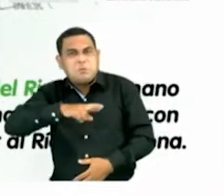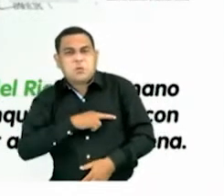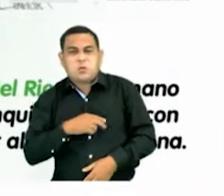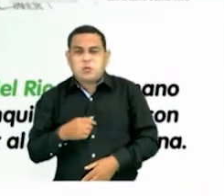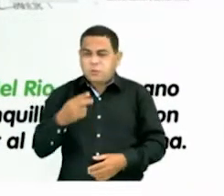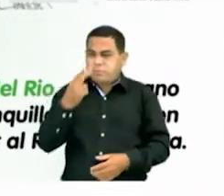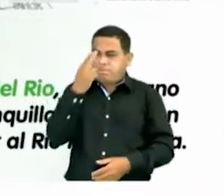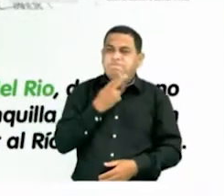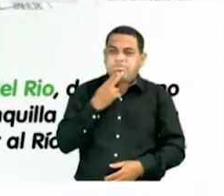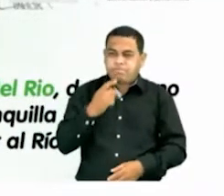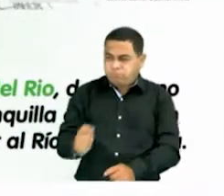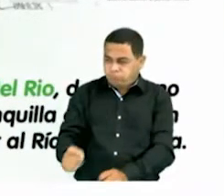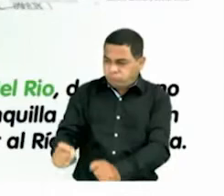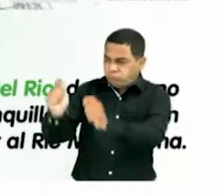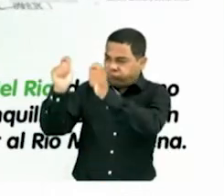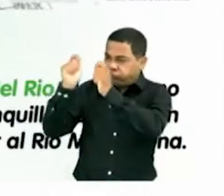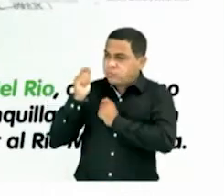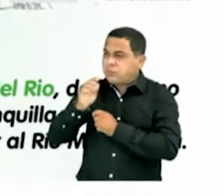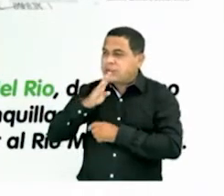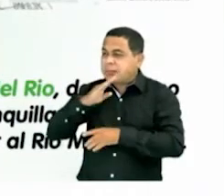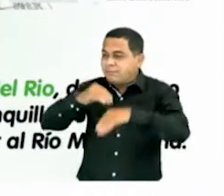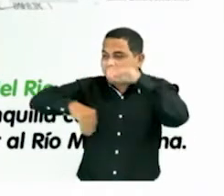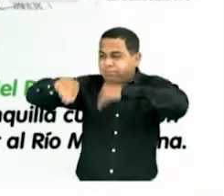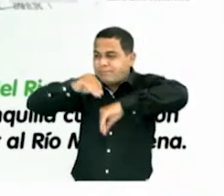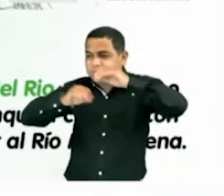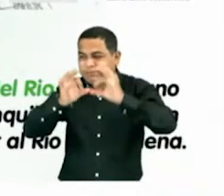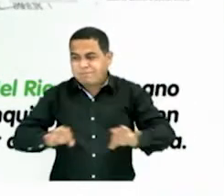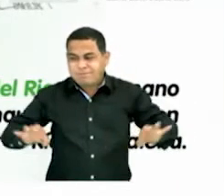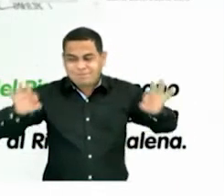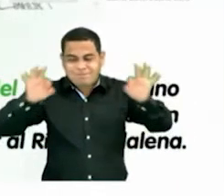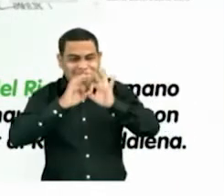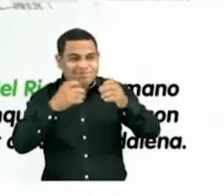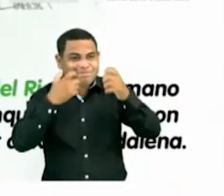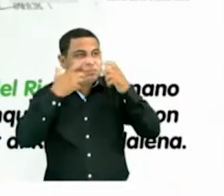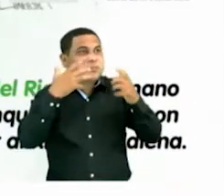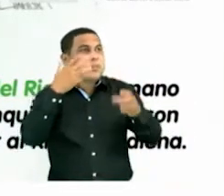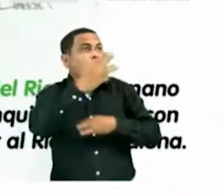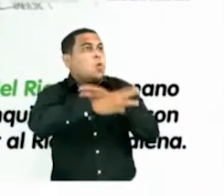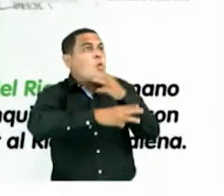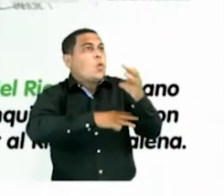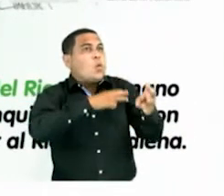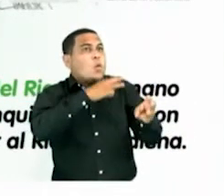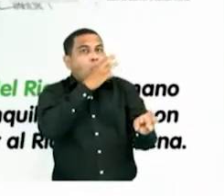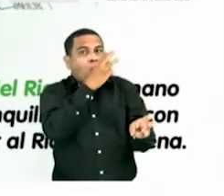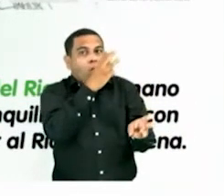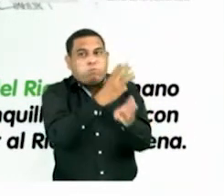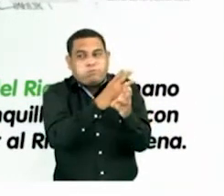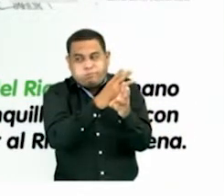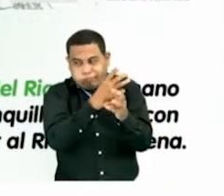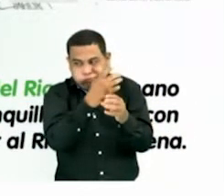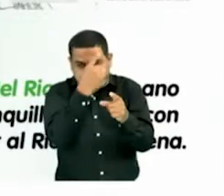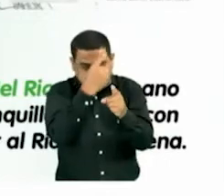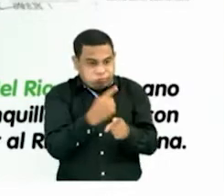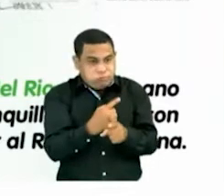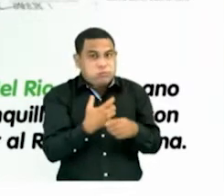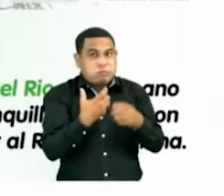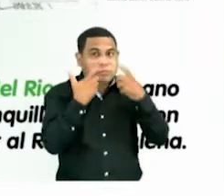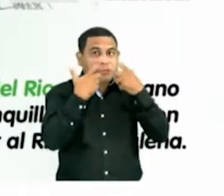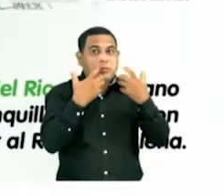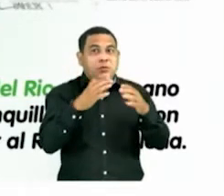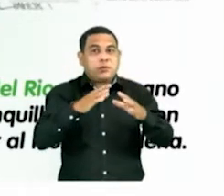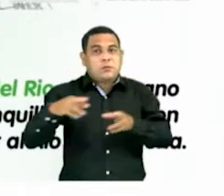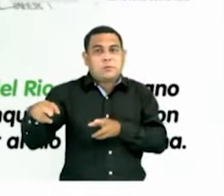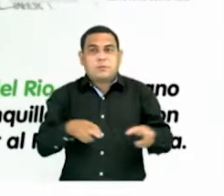en la tarea con EICOM, uno de los diseñadores más importantes del mundo, para diseñar lo que puede ser este espacio del río, o lo que hemos